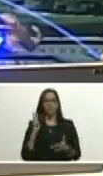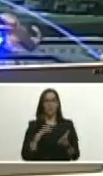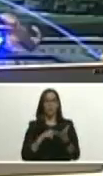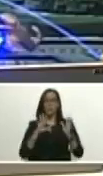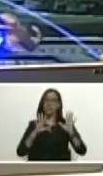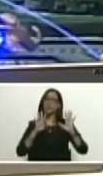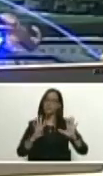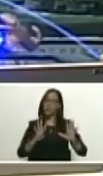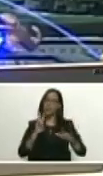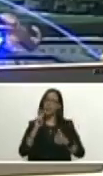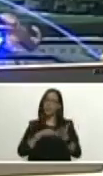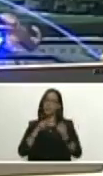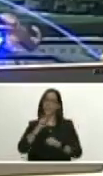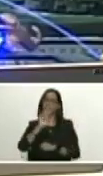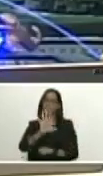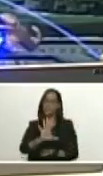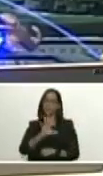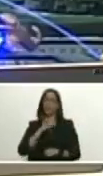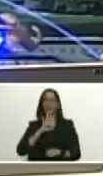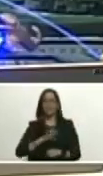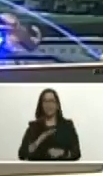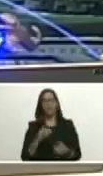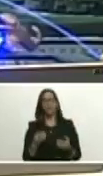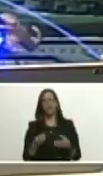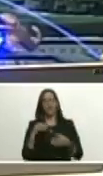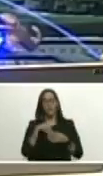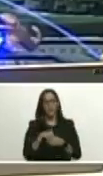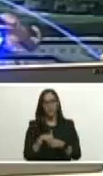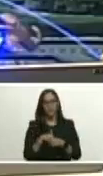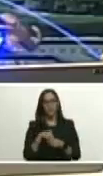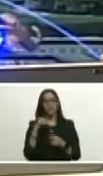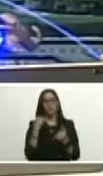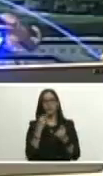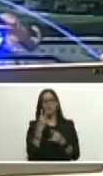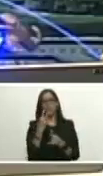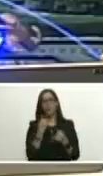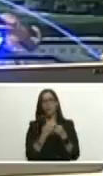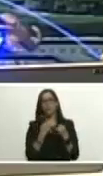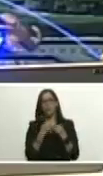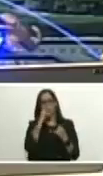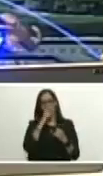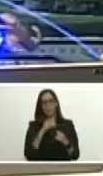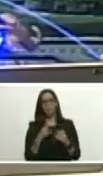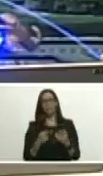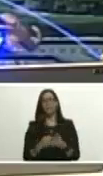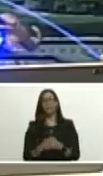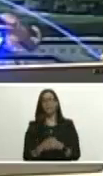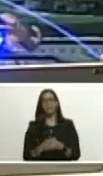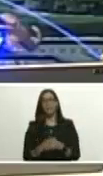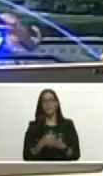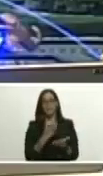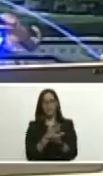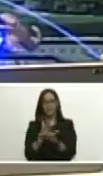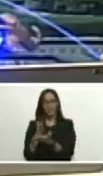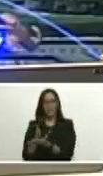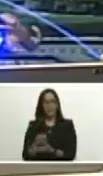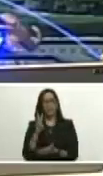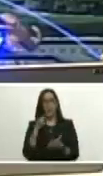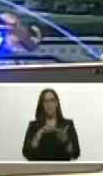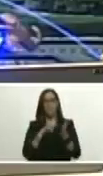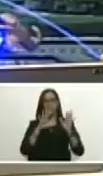2019-2025 estamos en pleno periodo en los dos últimos años del periodo seccional 2019